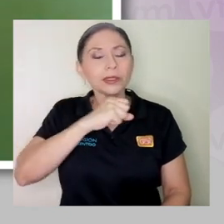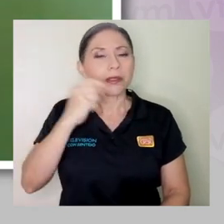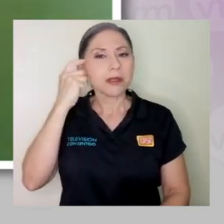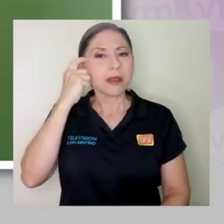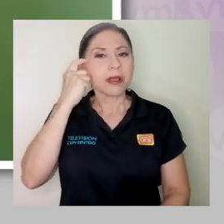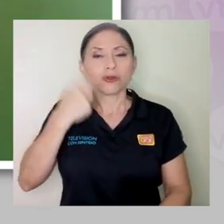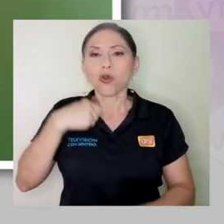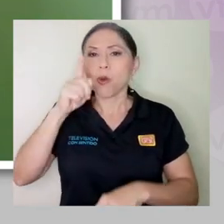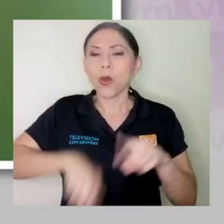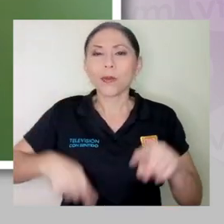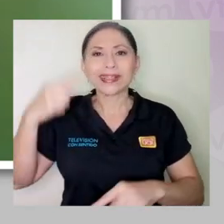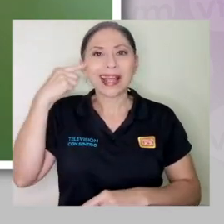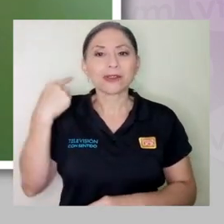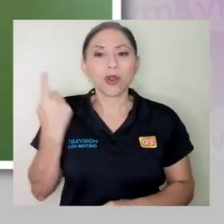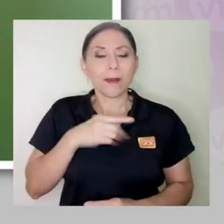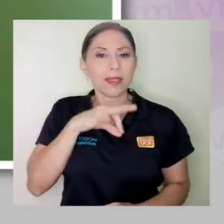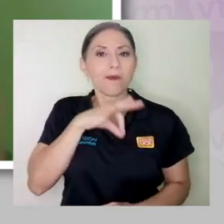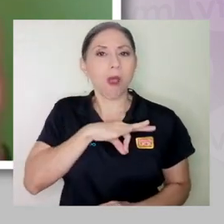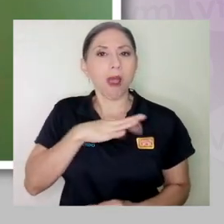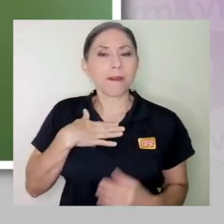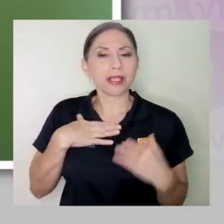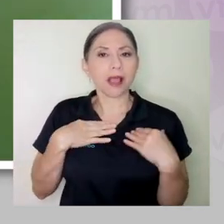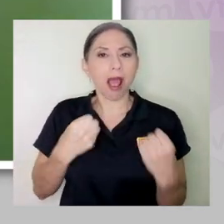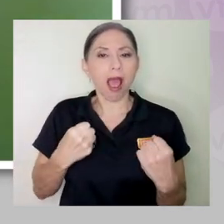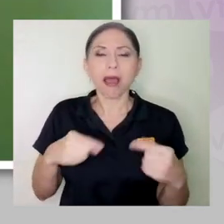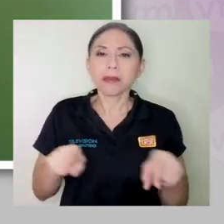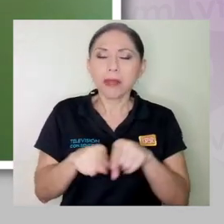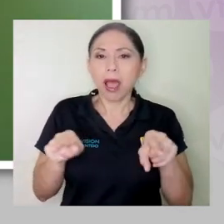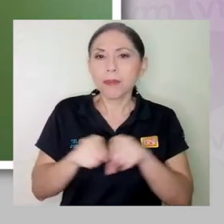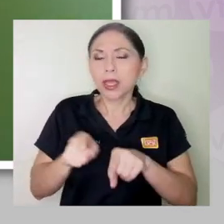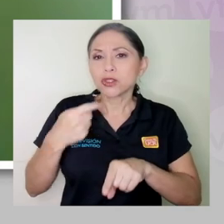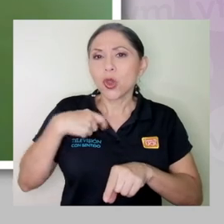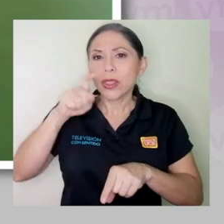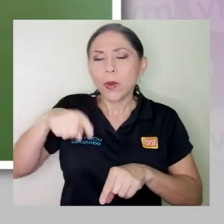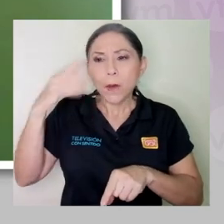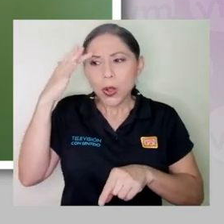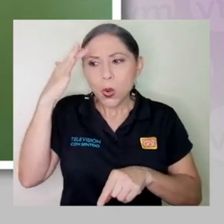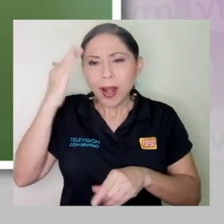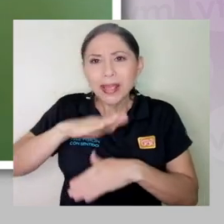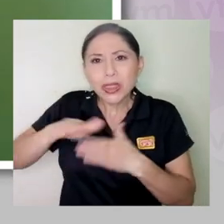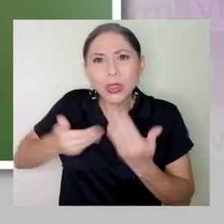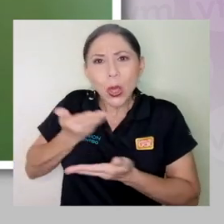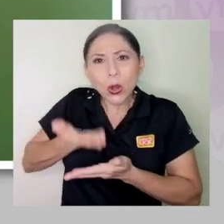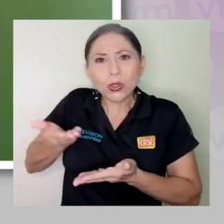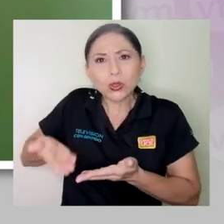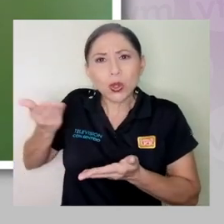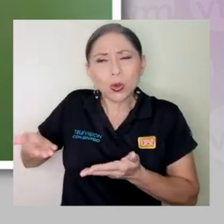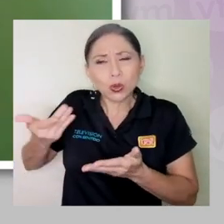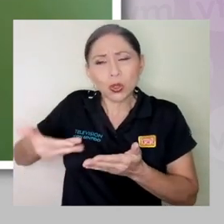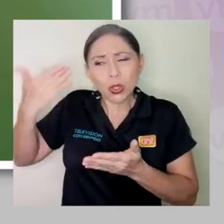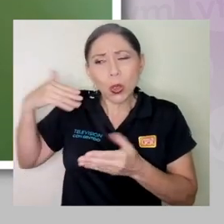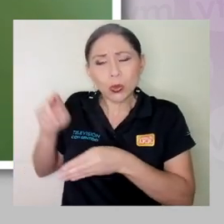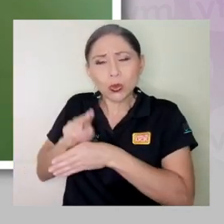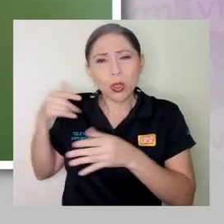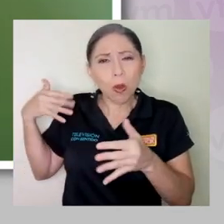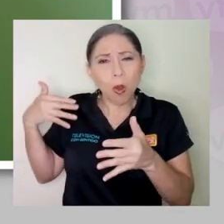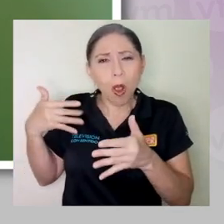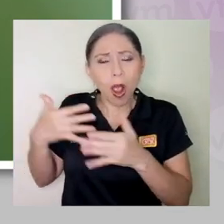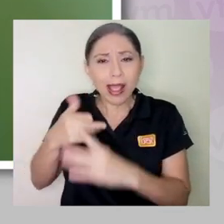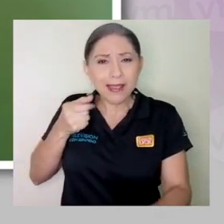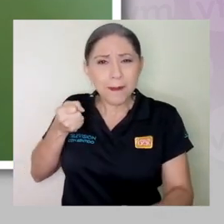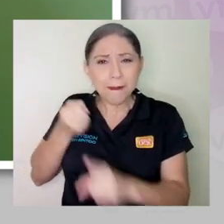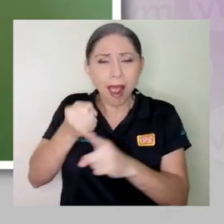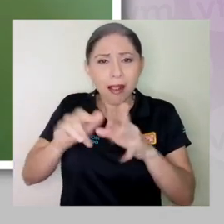favorecer mi salud, sino que además tengo que preocuparme por todos esos recursos que impactan el ambiente de una u otra manera y que